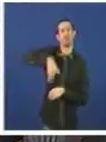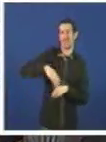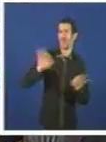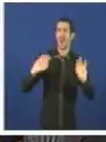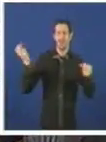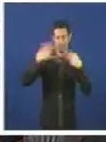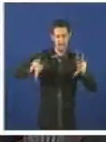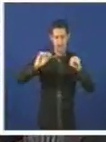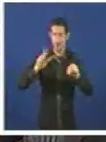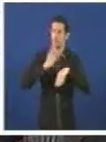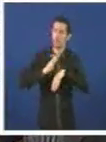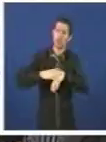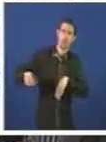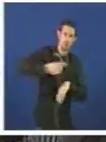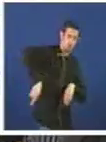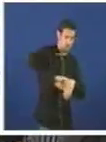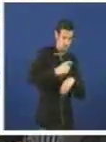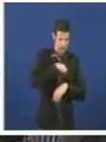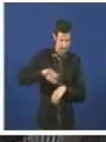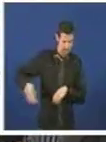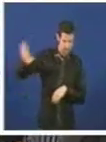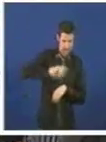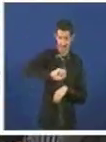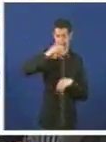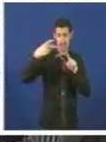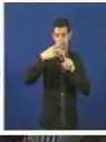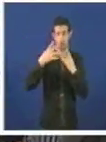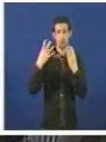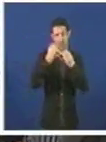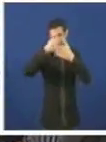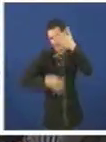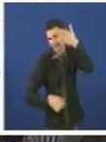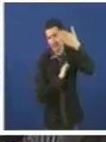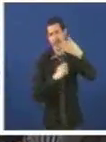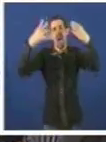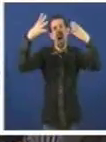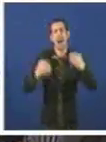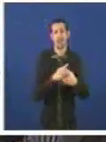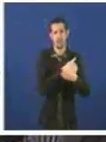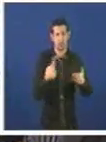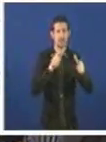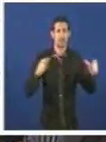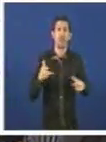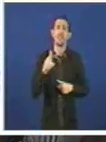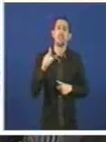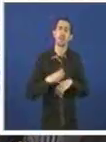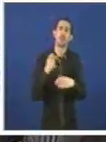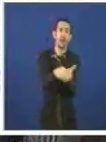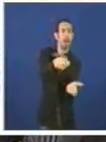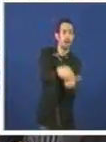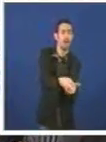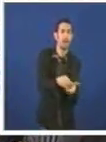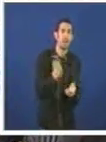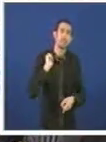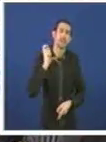somos os segundos do Estado con maiores listas de espera. Milleros de persoas con dereito a prestacións non as están a